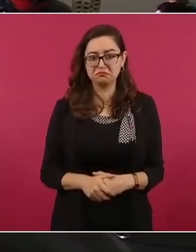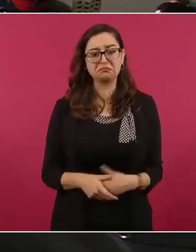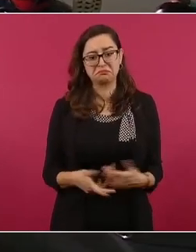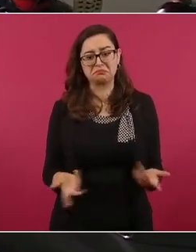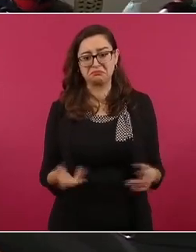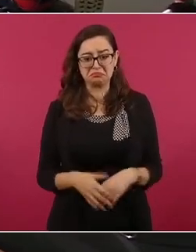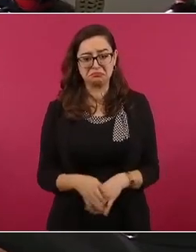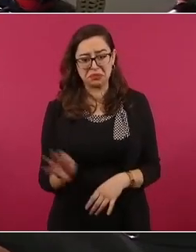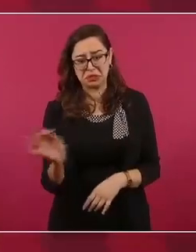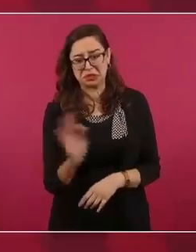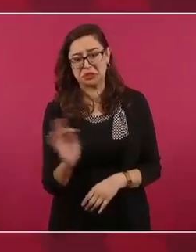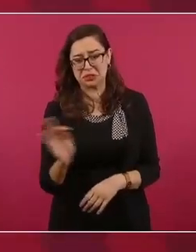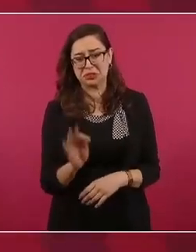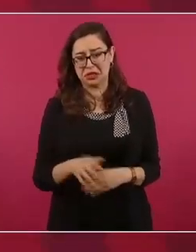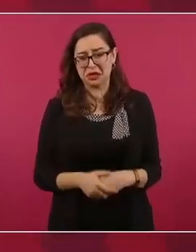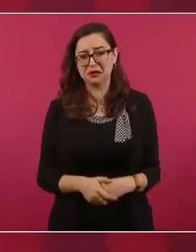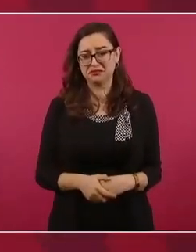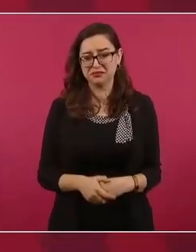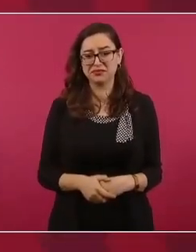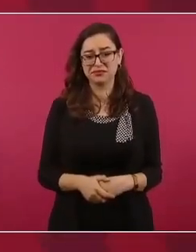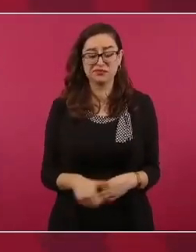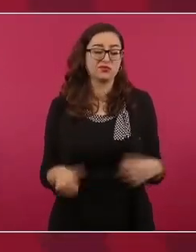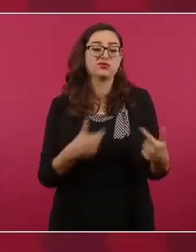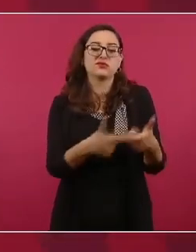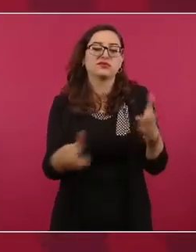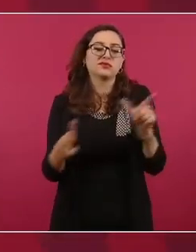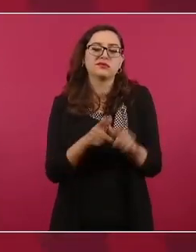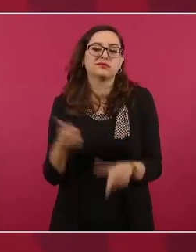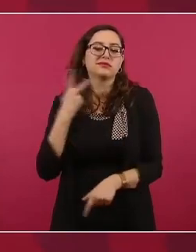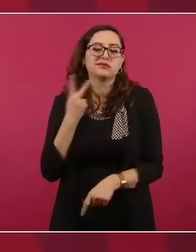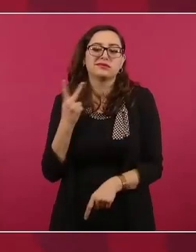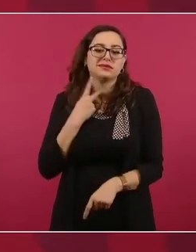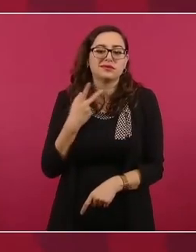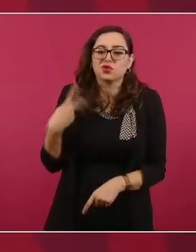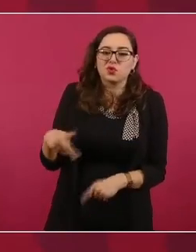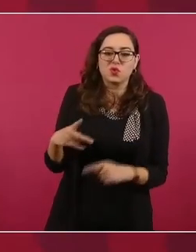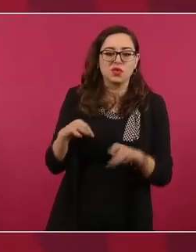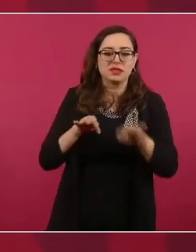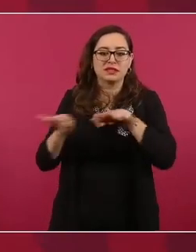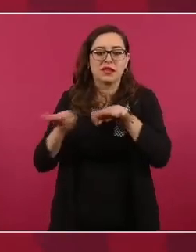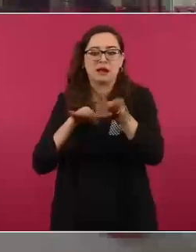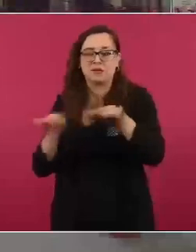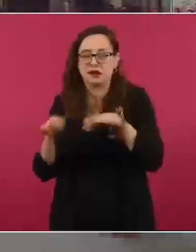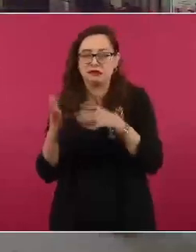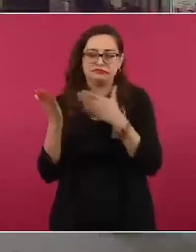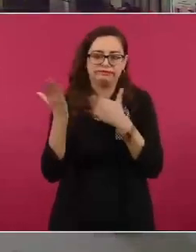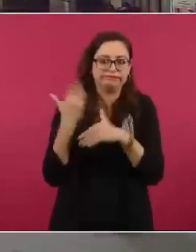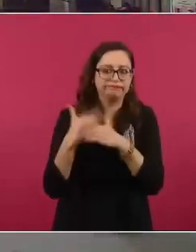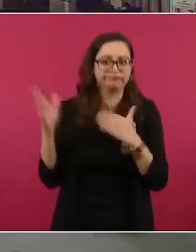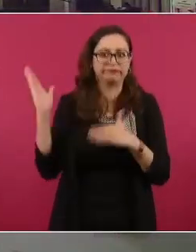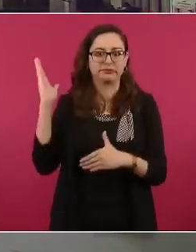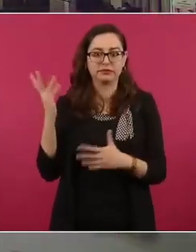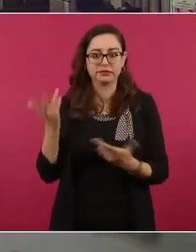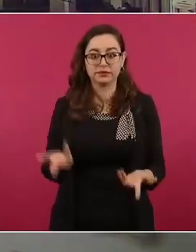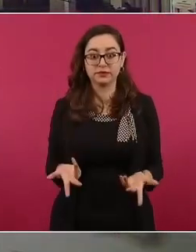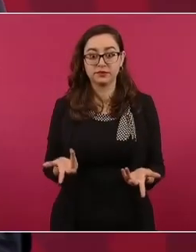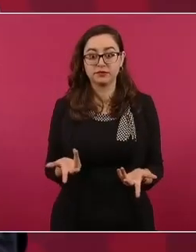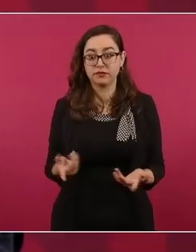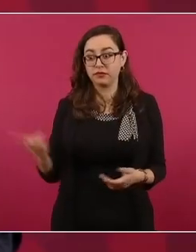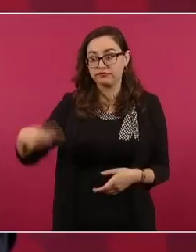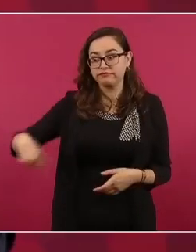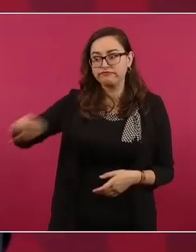partido lo que busca es salir adelante y si les está yendo mal, pues sólo que sean